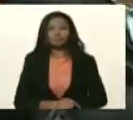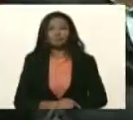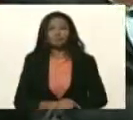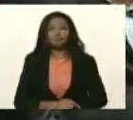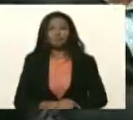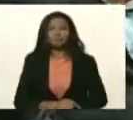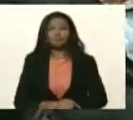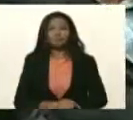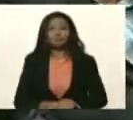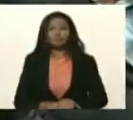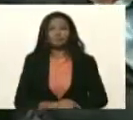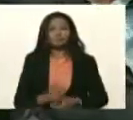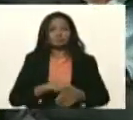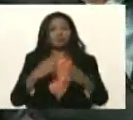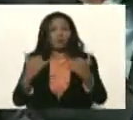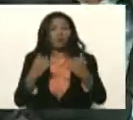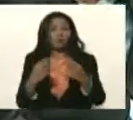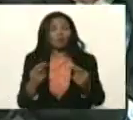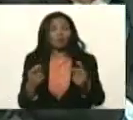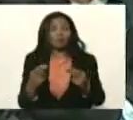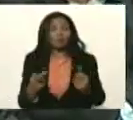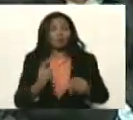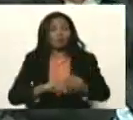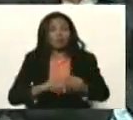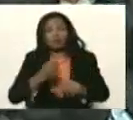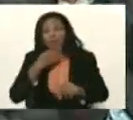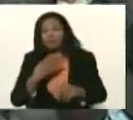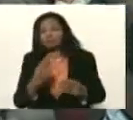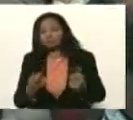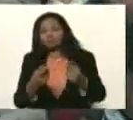en hora buena, como dicen en España, en hora buena,